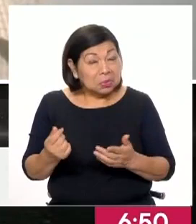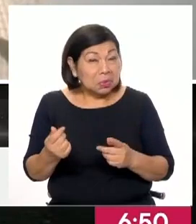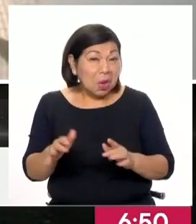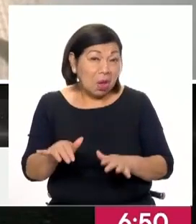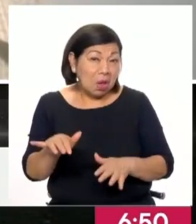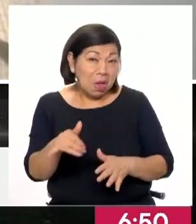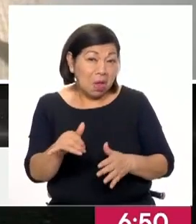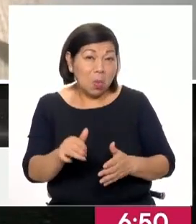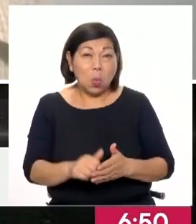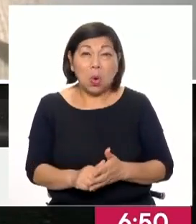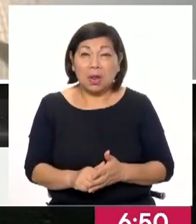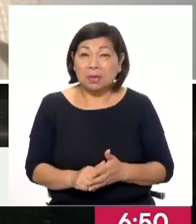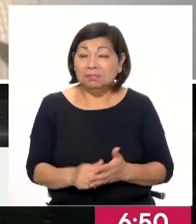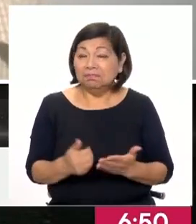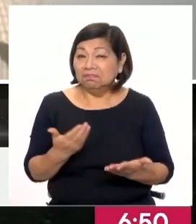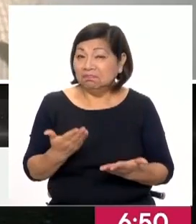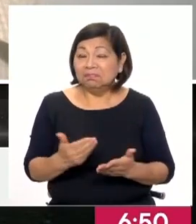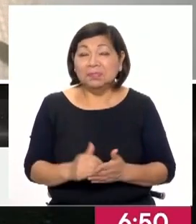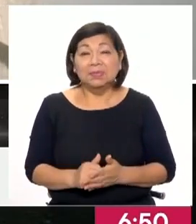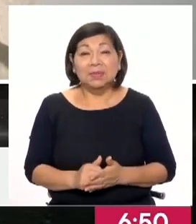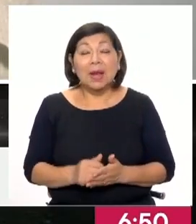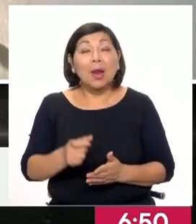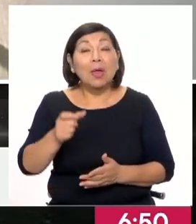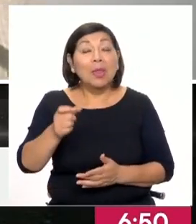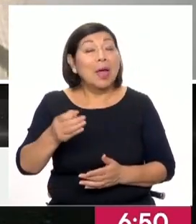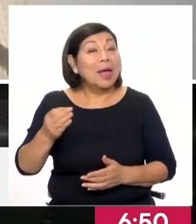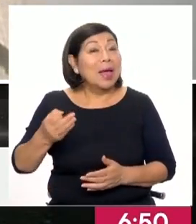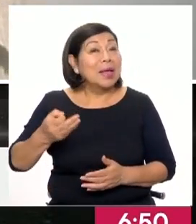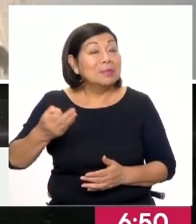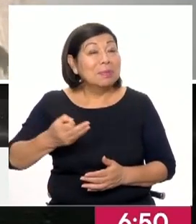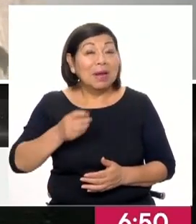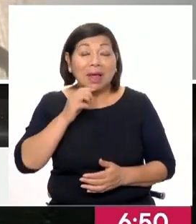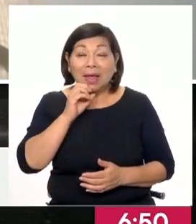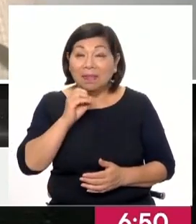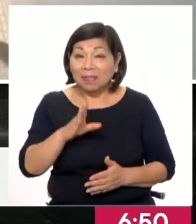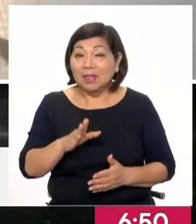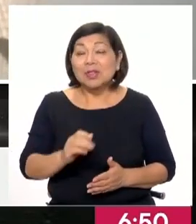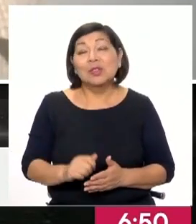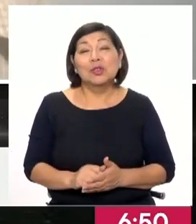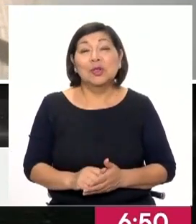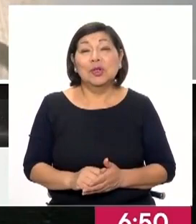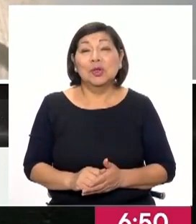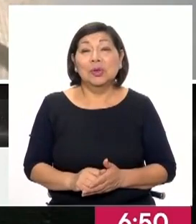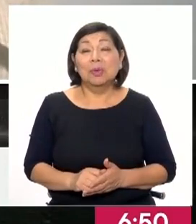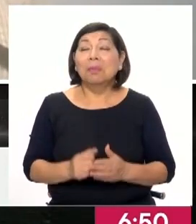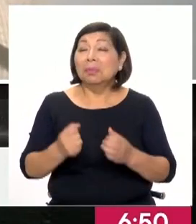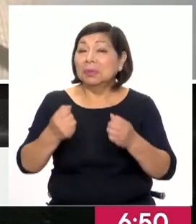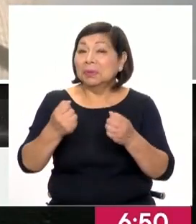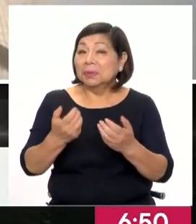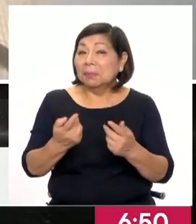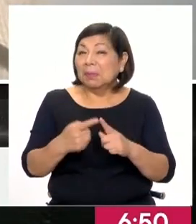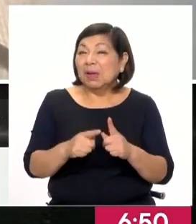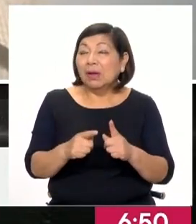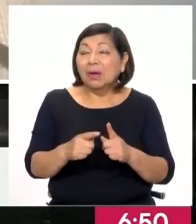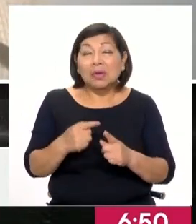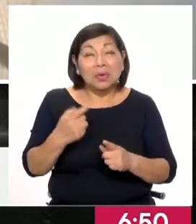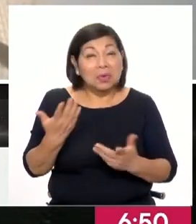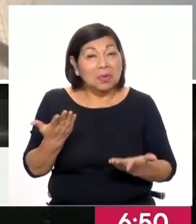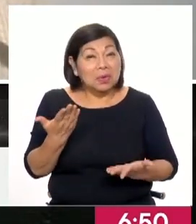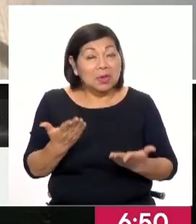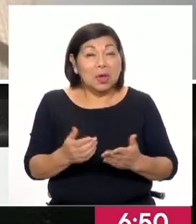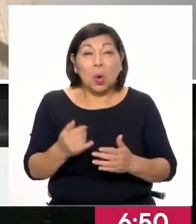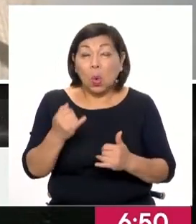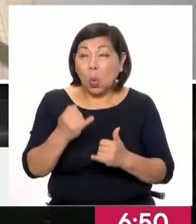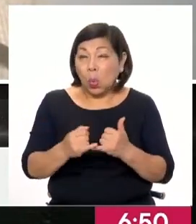ya eso, ya incluso los especialistas lo han sostenido y han defendido su postura. Entiendo yo por las